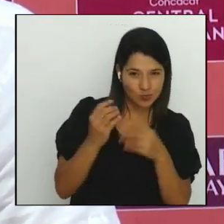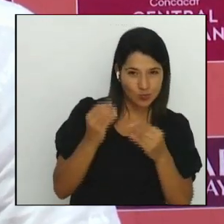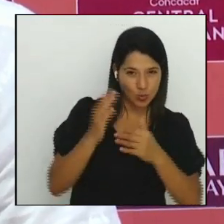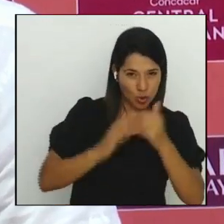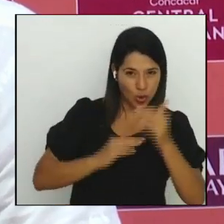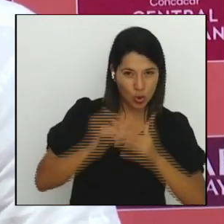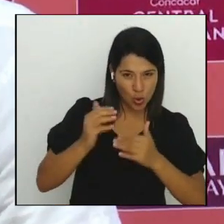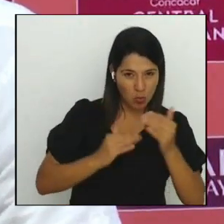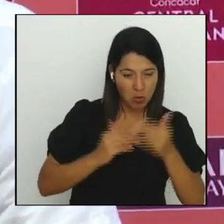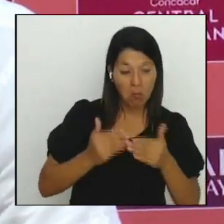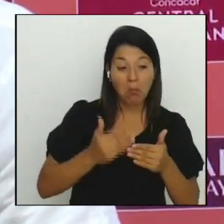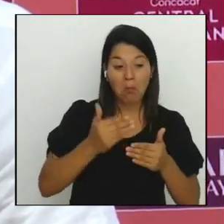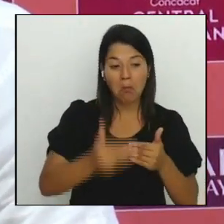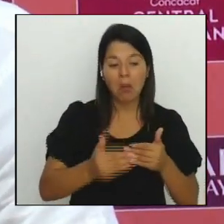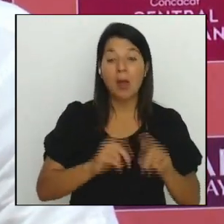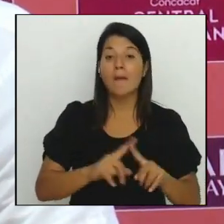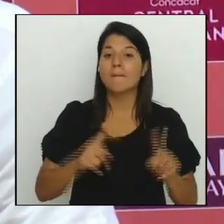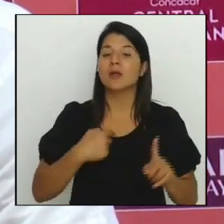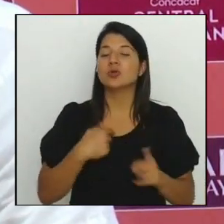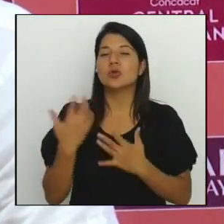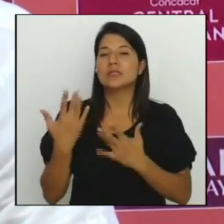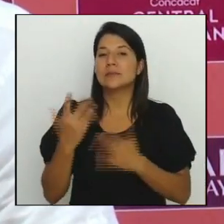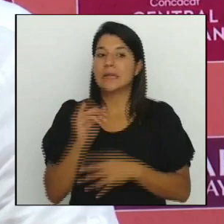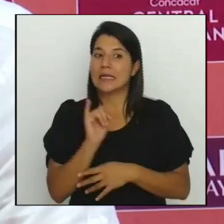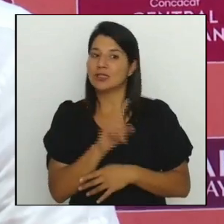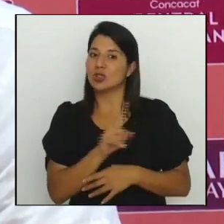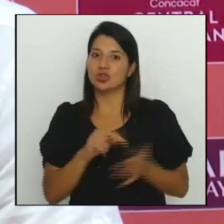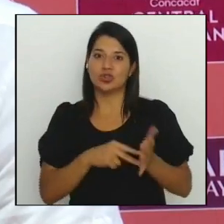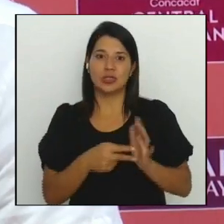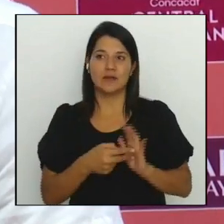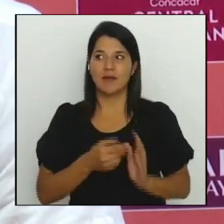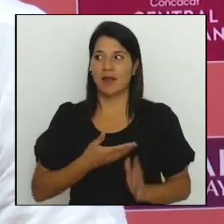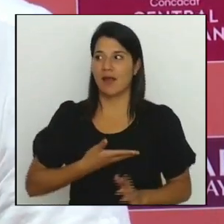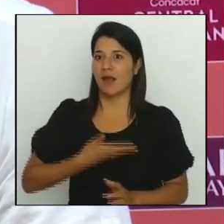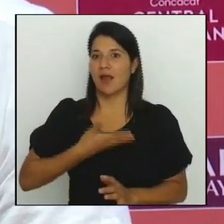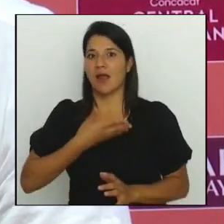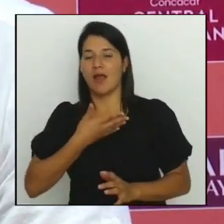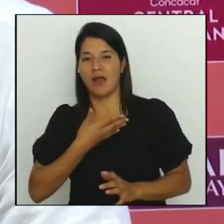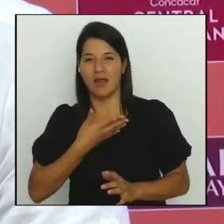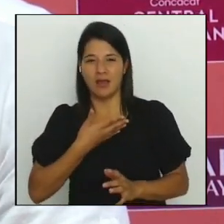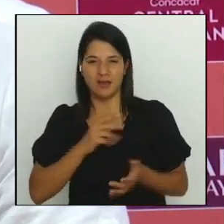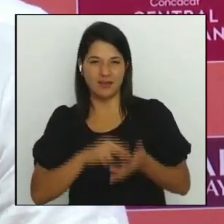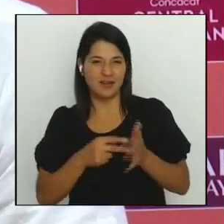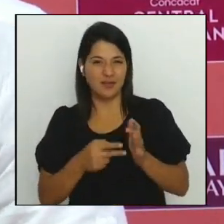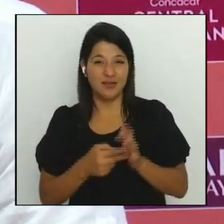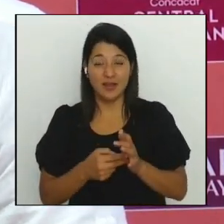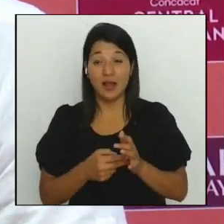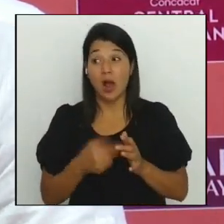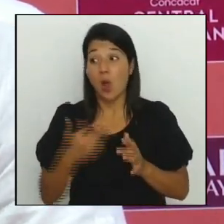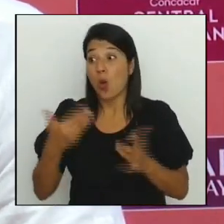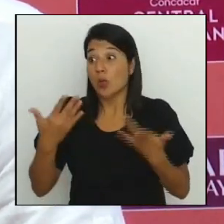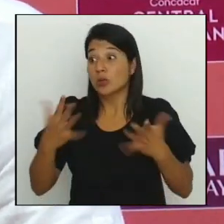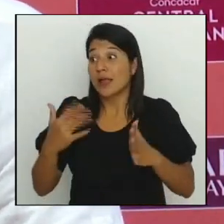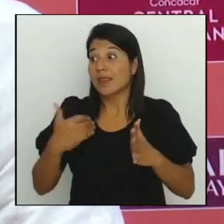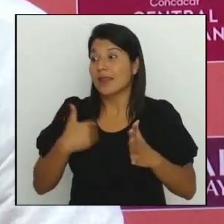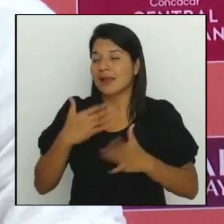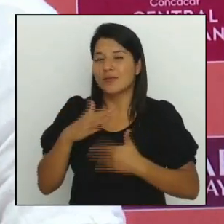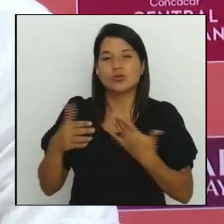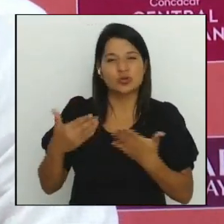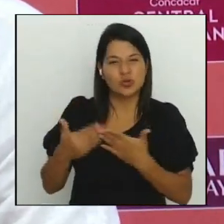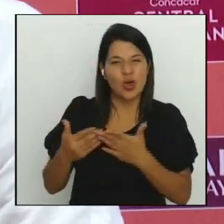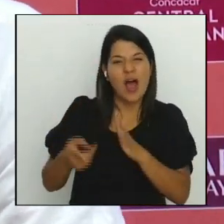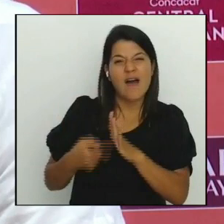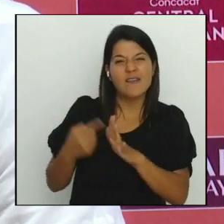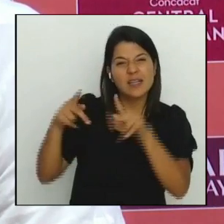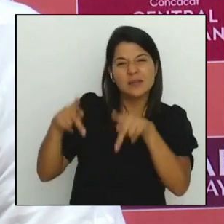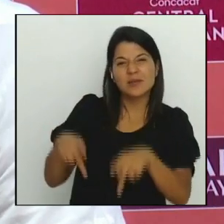espero que más bien no nos aburguesemos ¿verdad? normalmente cuando se tiene todo se hace muy fácil ¿no?